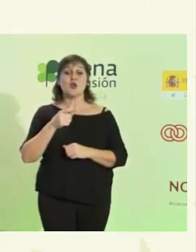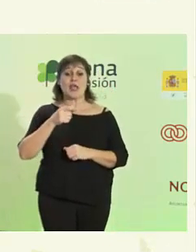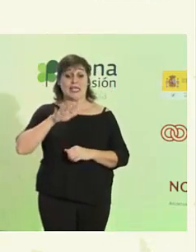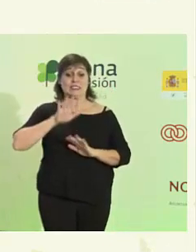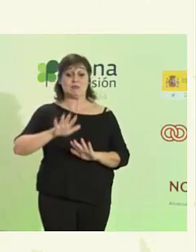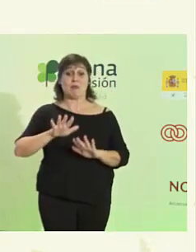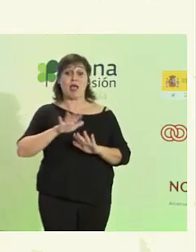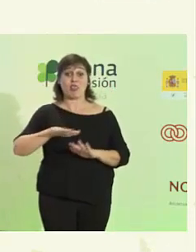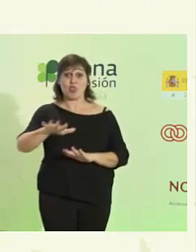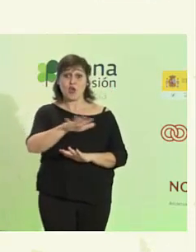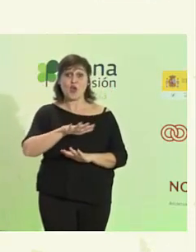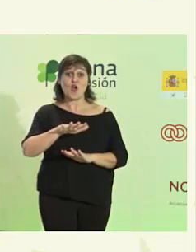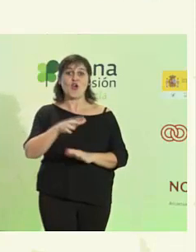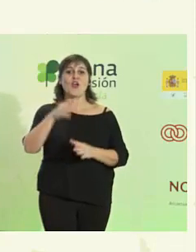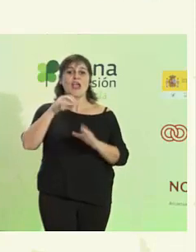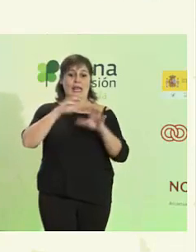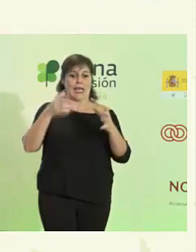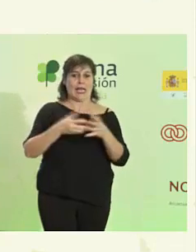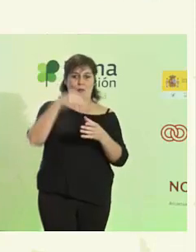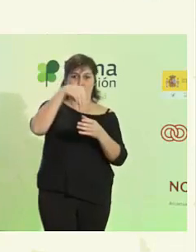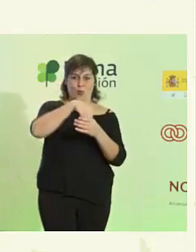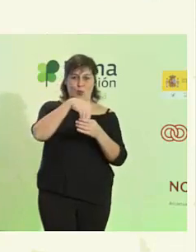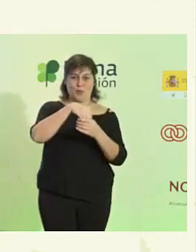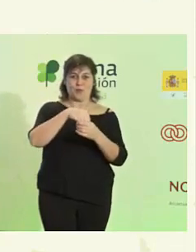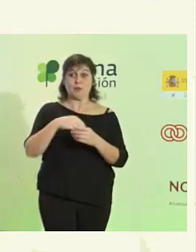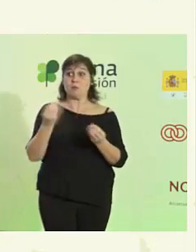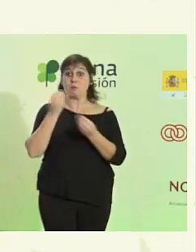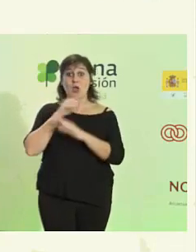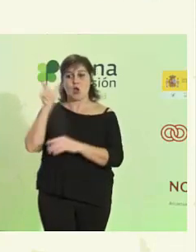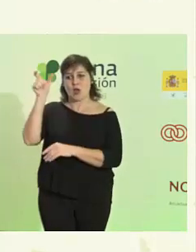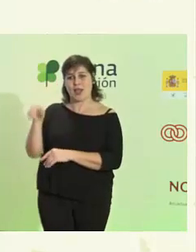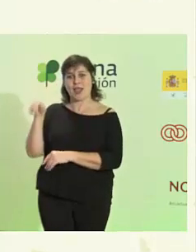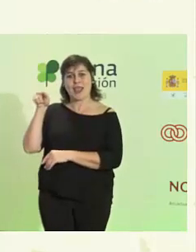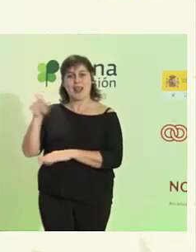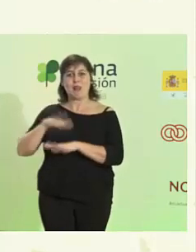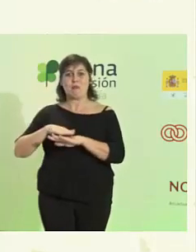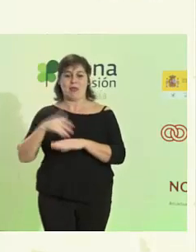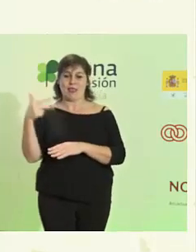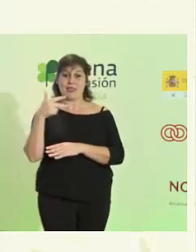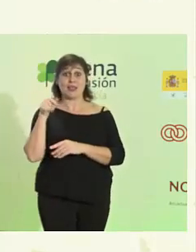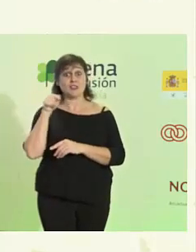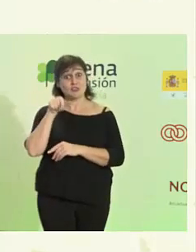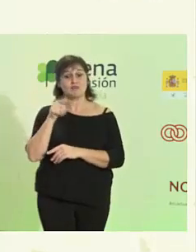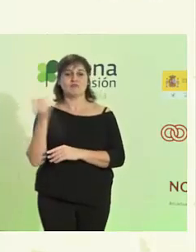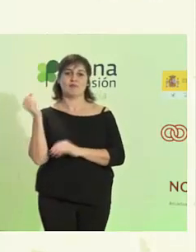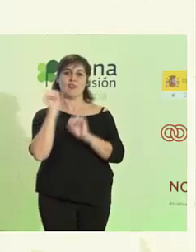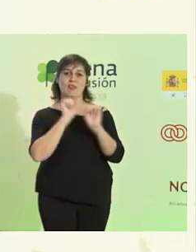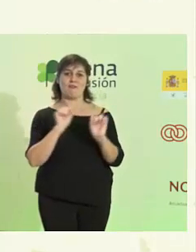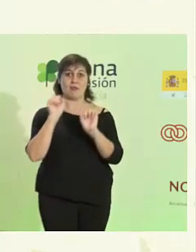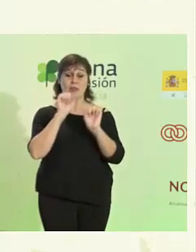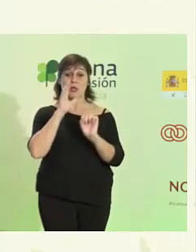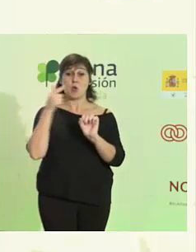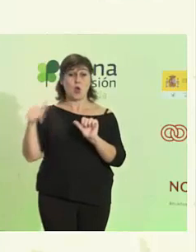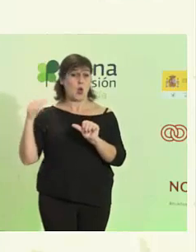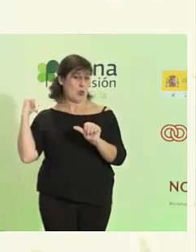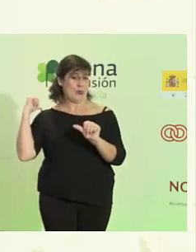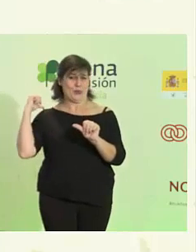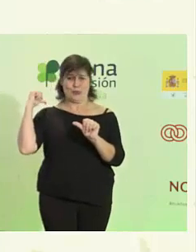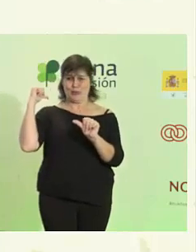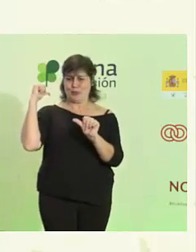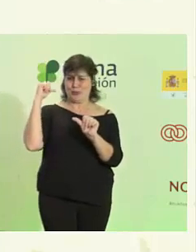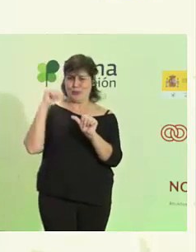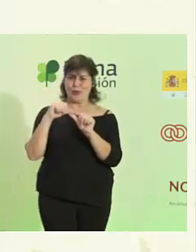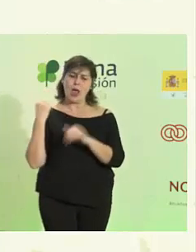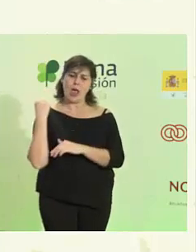mundo. Y qué mejor persona que Simon para defender este derecho, que es alguien que lleva toda la vida